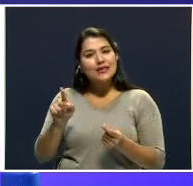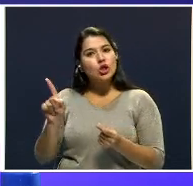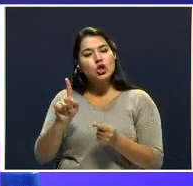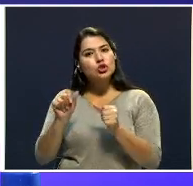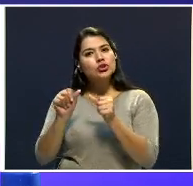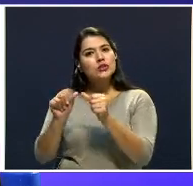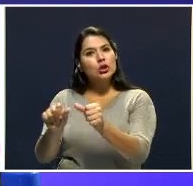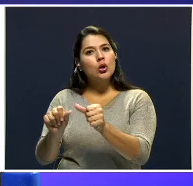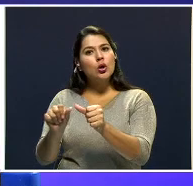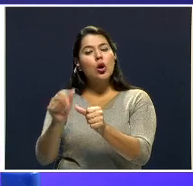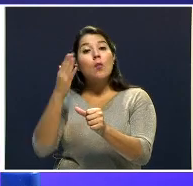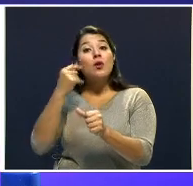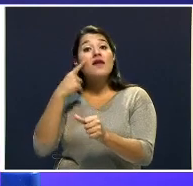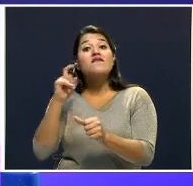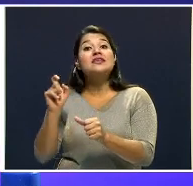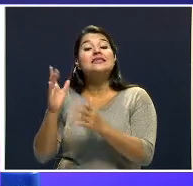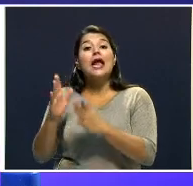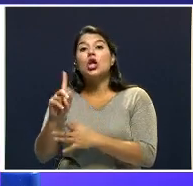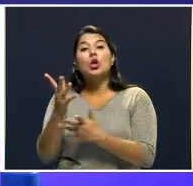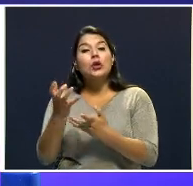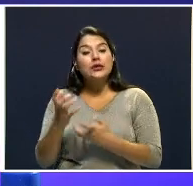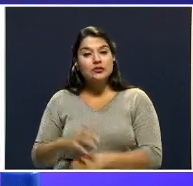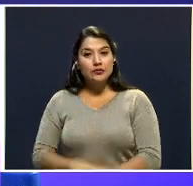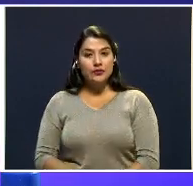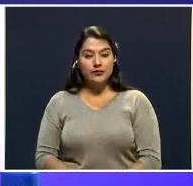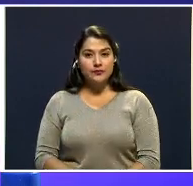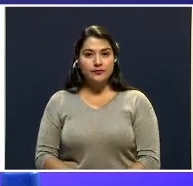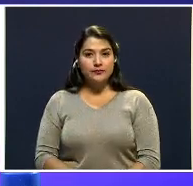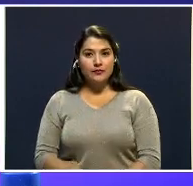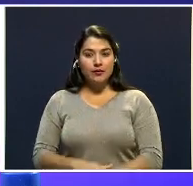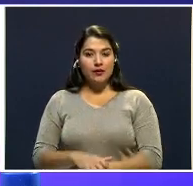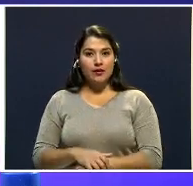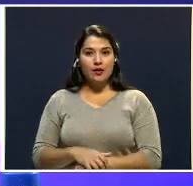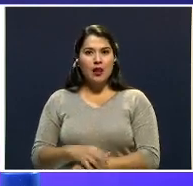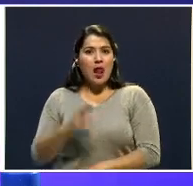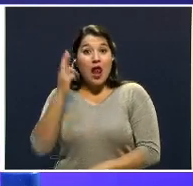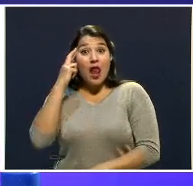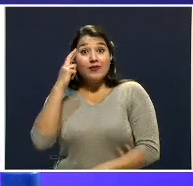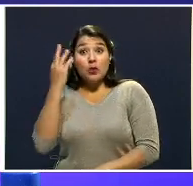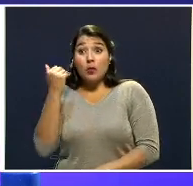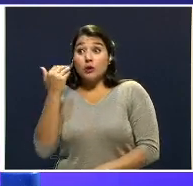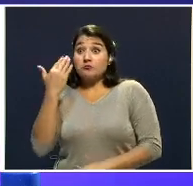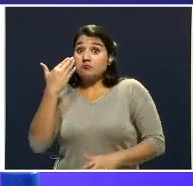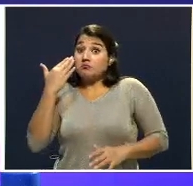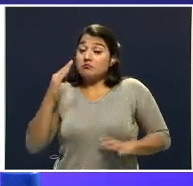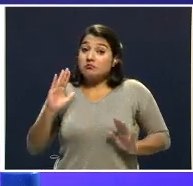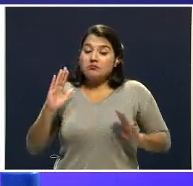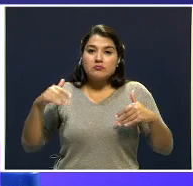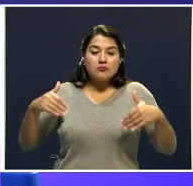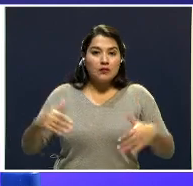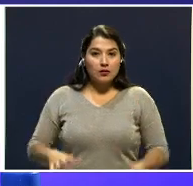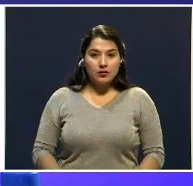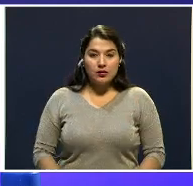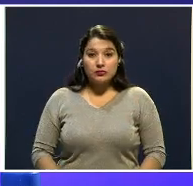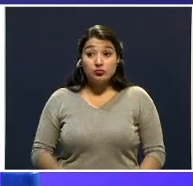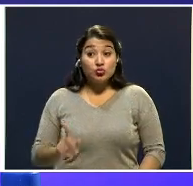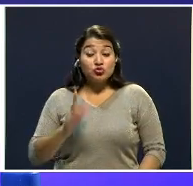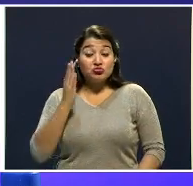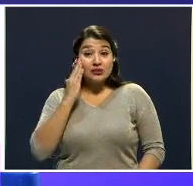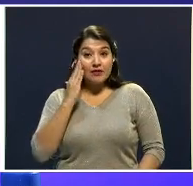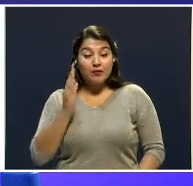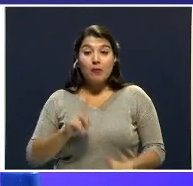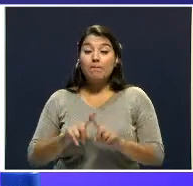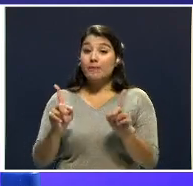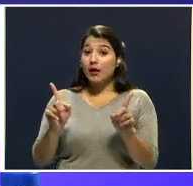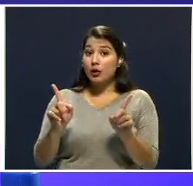porque la Fiscalía no quiso. Las razones no las sabemos todavía. No sabemos las razones,